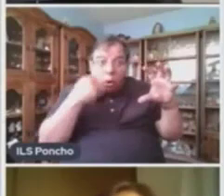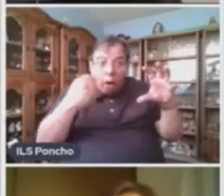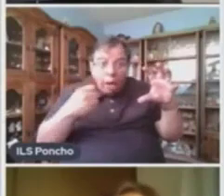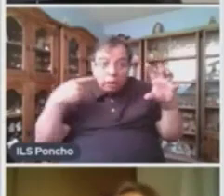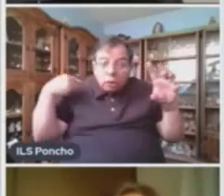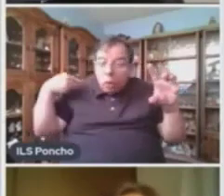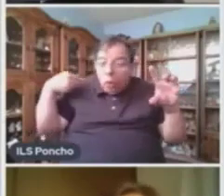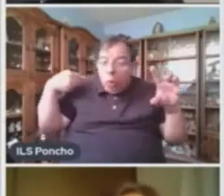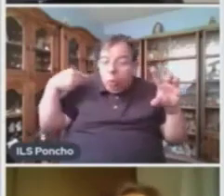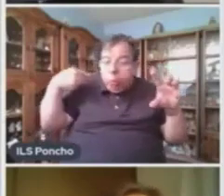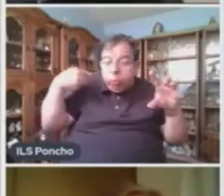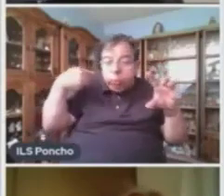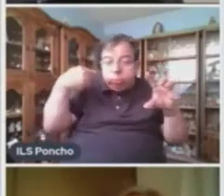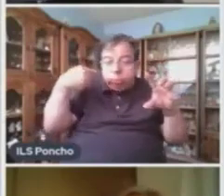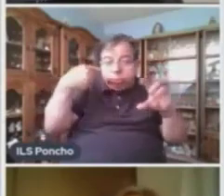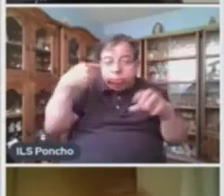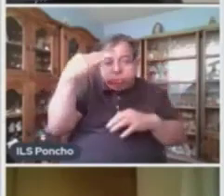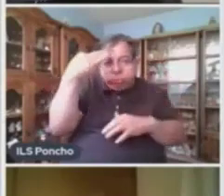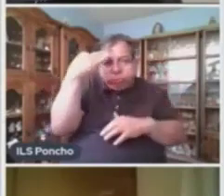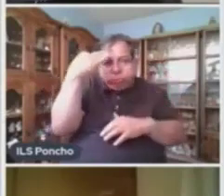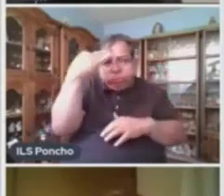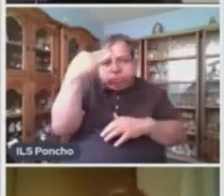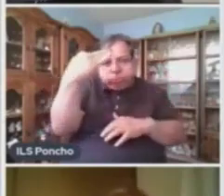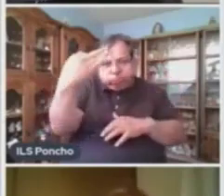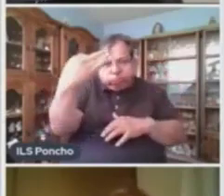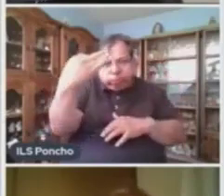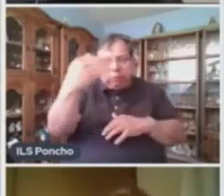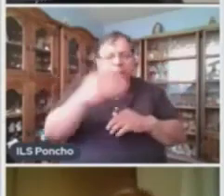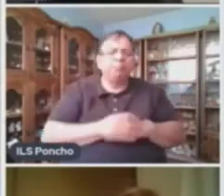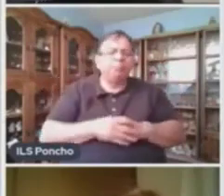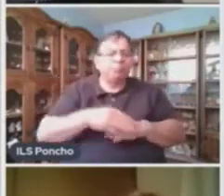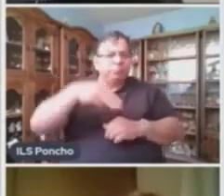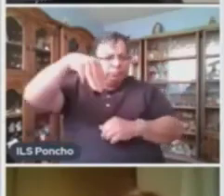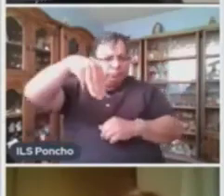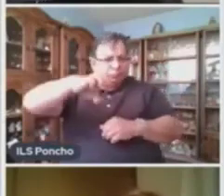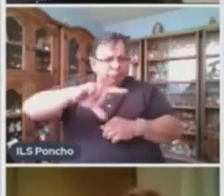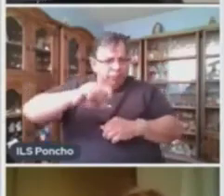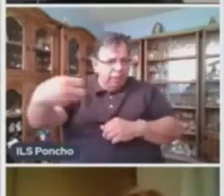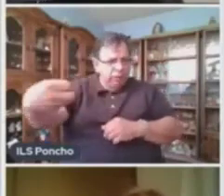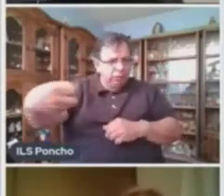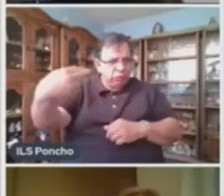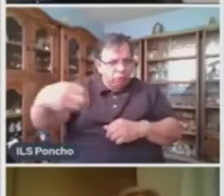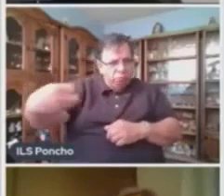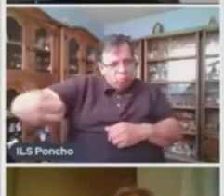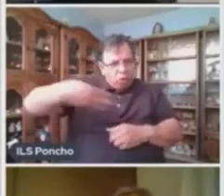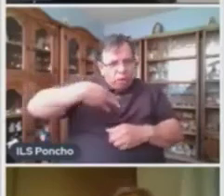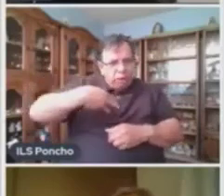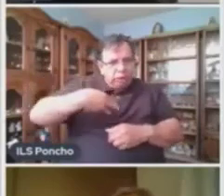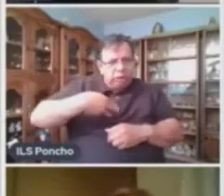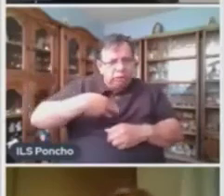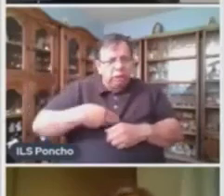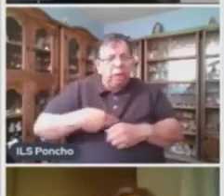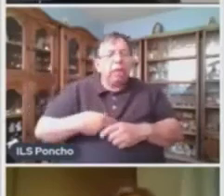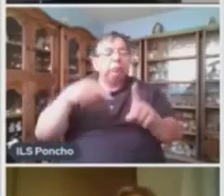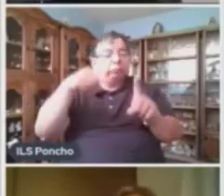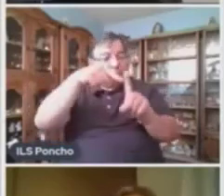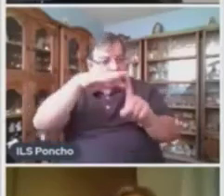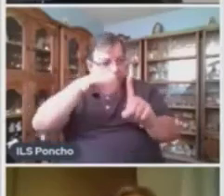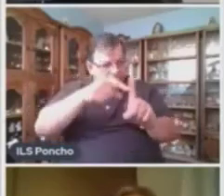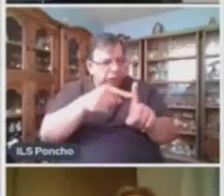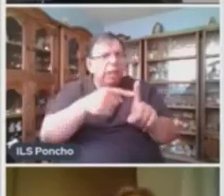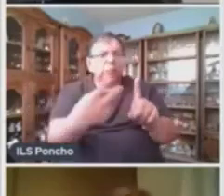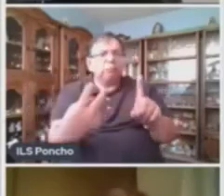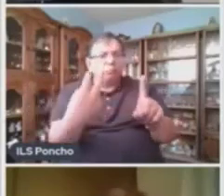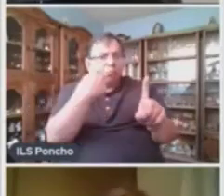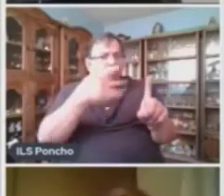alguien como yo. Fue Max quien me puso ese nombre. Max es el único ser humano que puede verme.